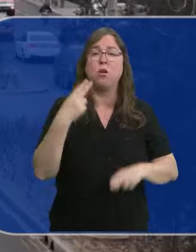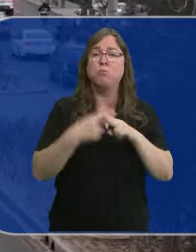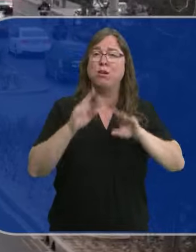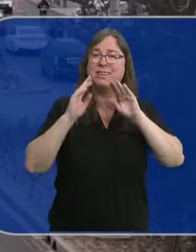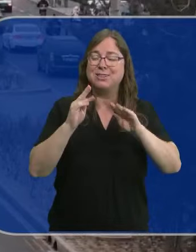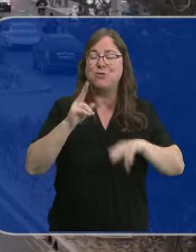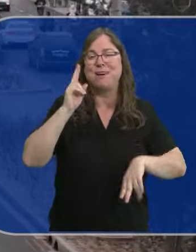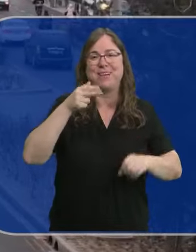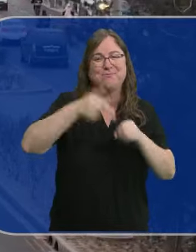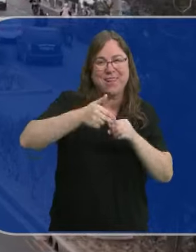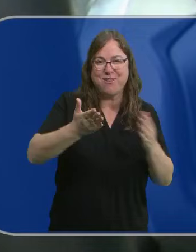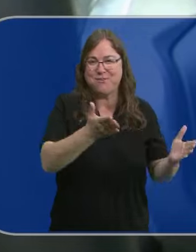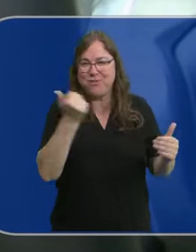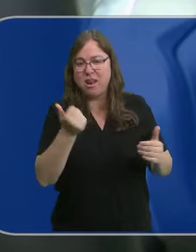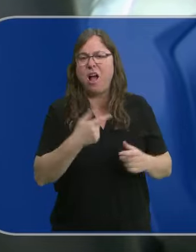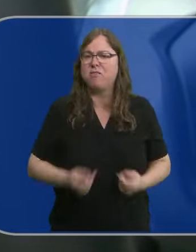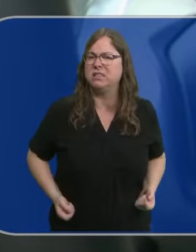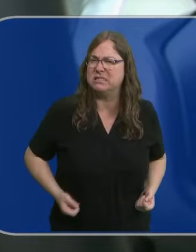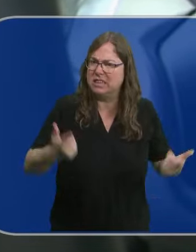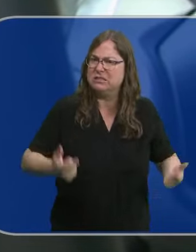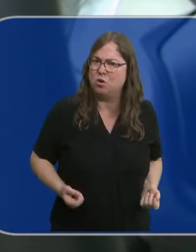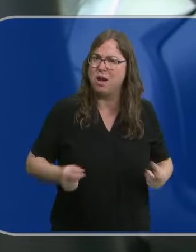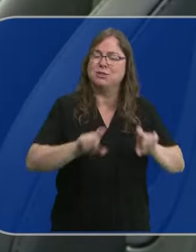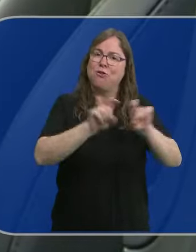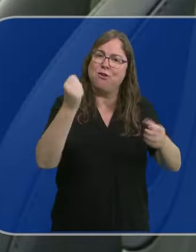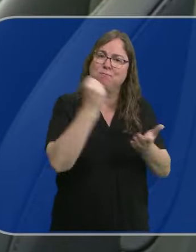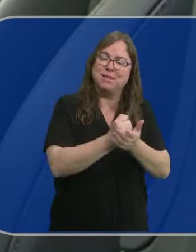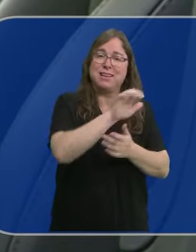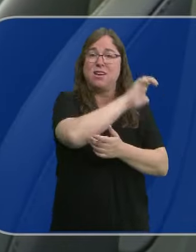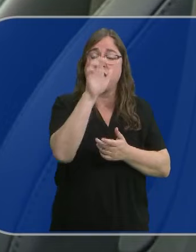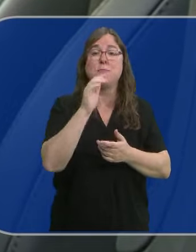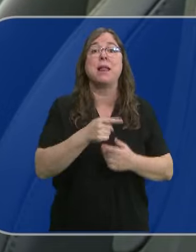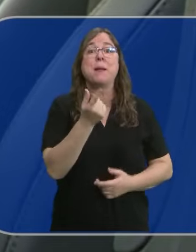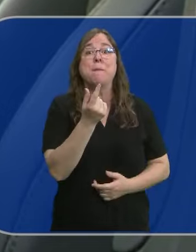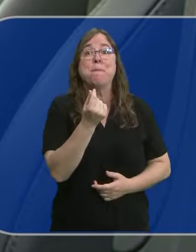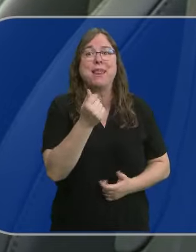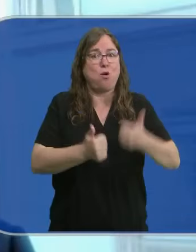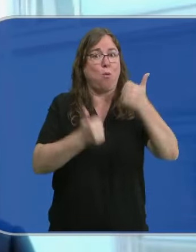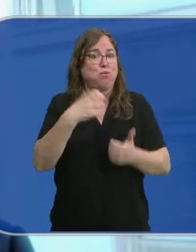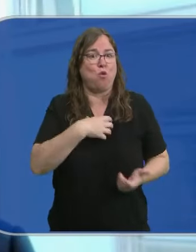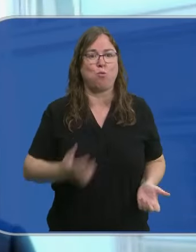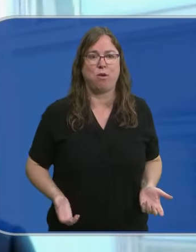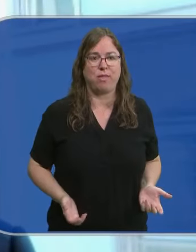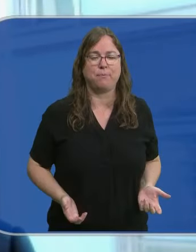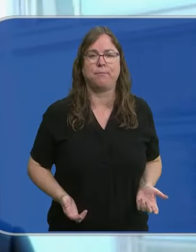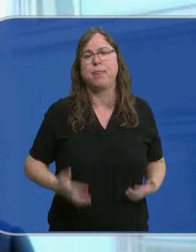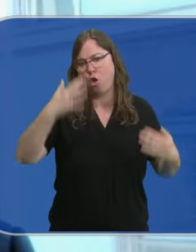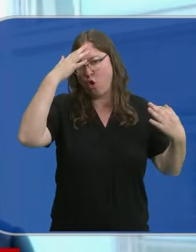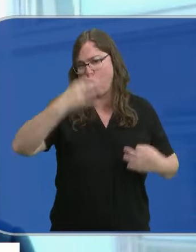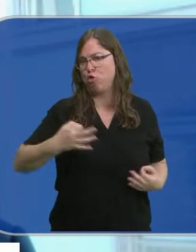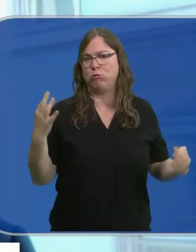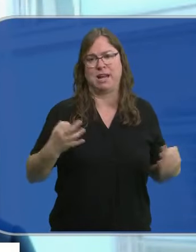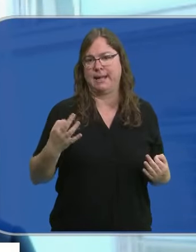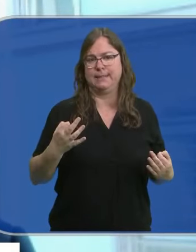de descarbonización han provocado grandes inversiones a las marcas europeas y les priva de poder tener precios más competitivos. Lo más razonable